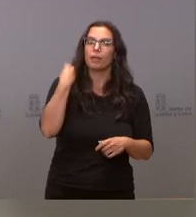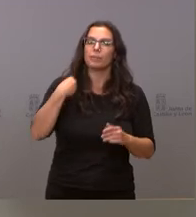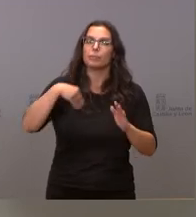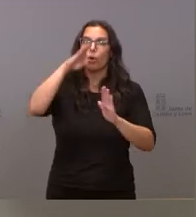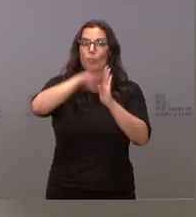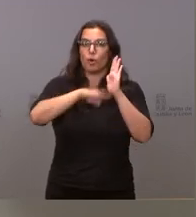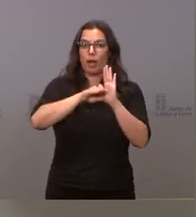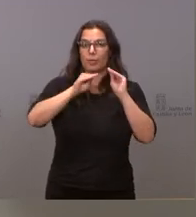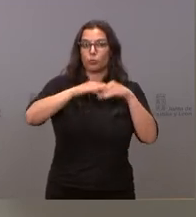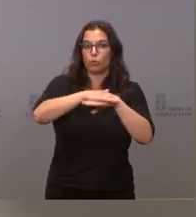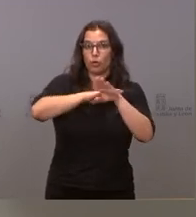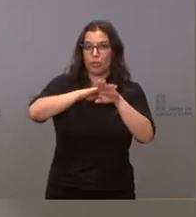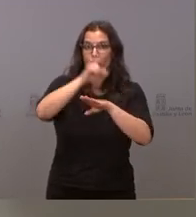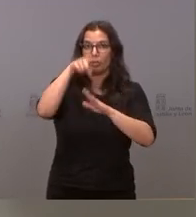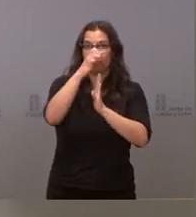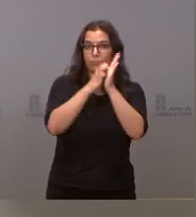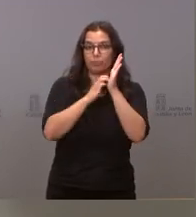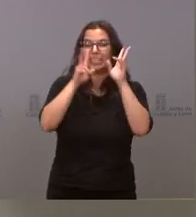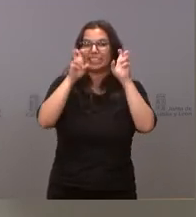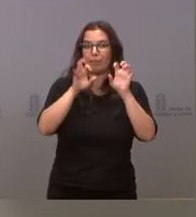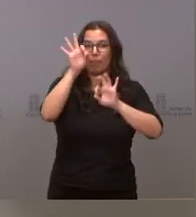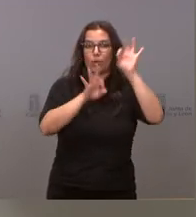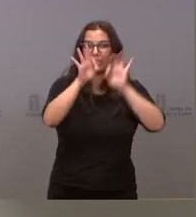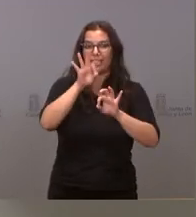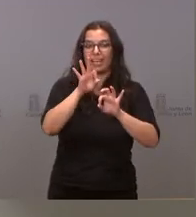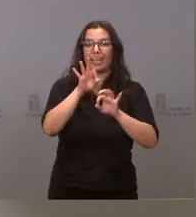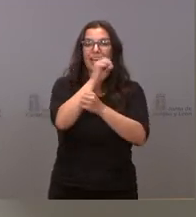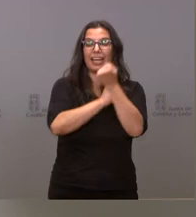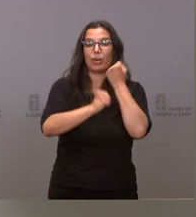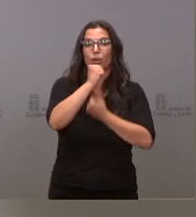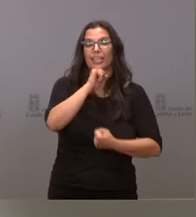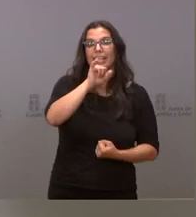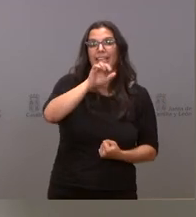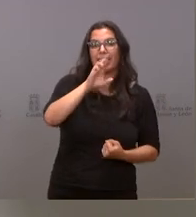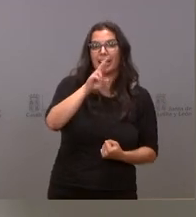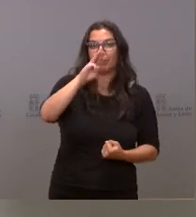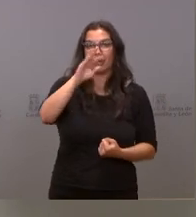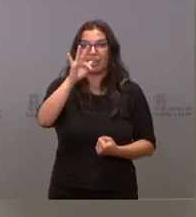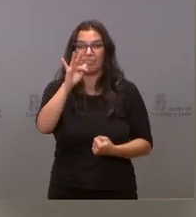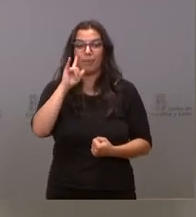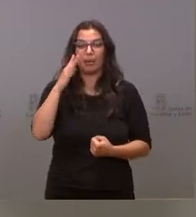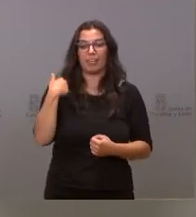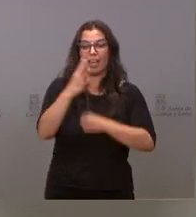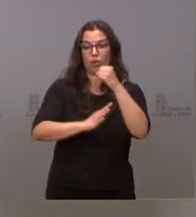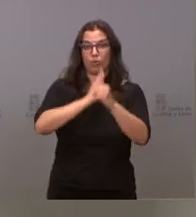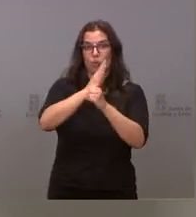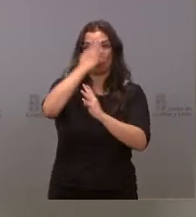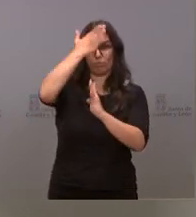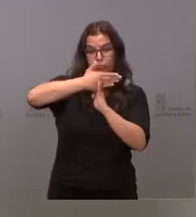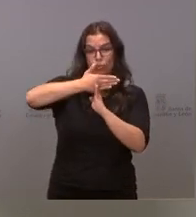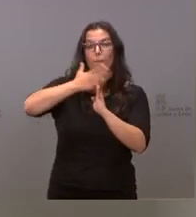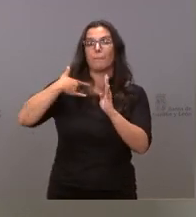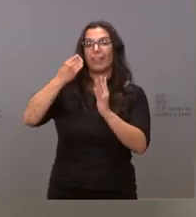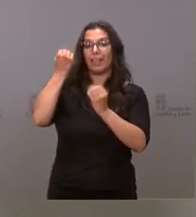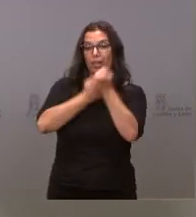autonómico del IRPF una vez que se entra en el Ecuador de la legislatura y que parece que la economía se puede recuperar. ¿Qué previsiones